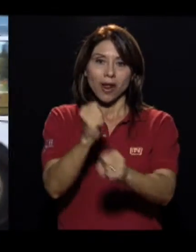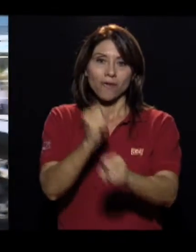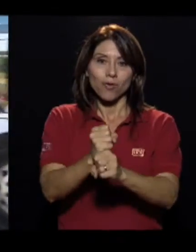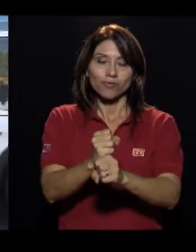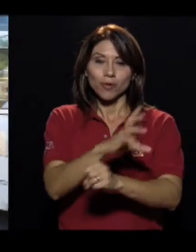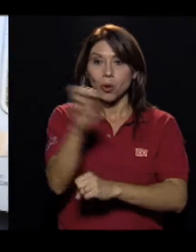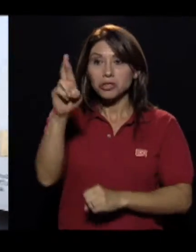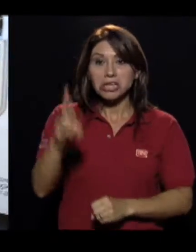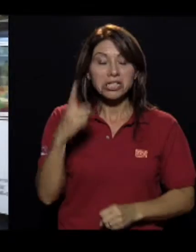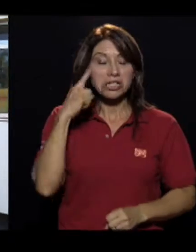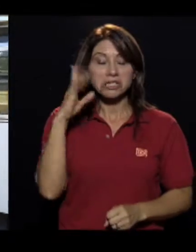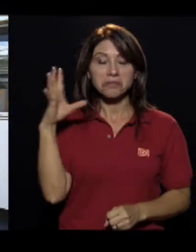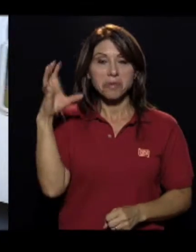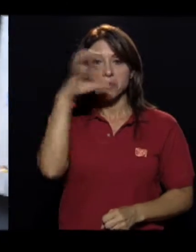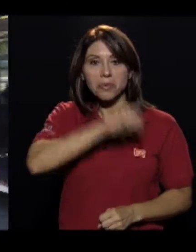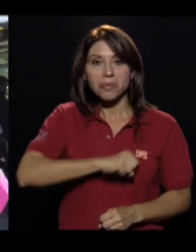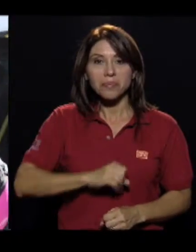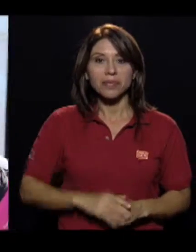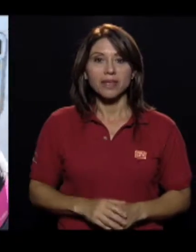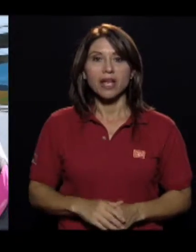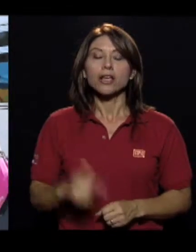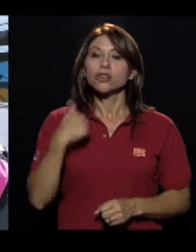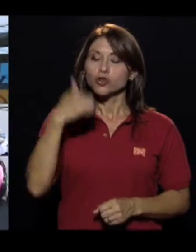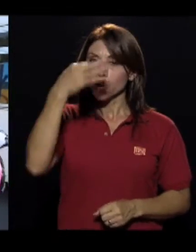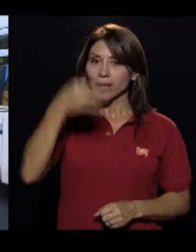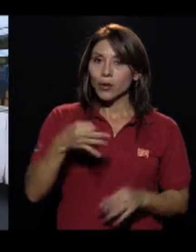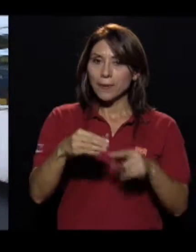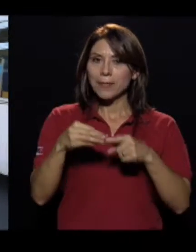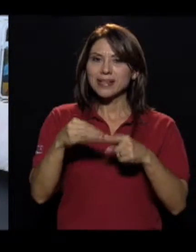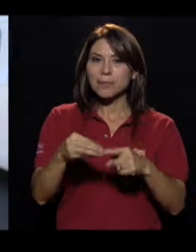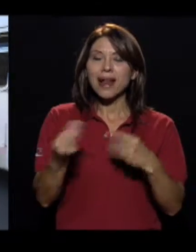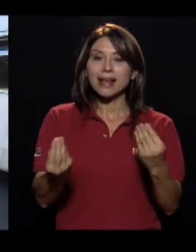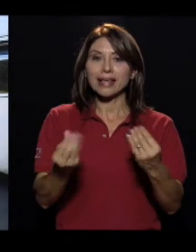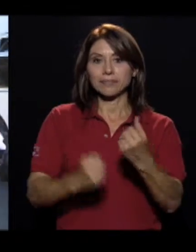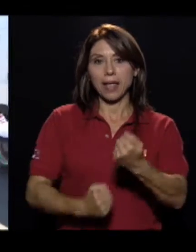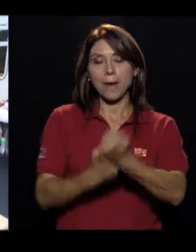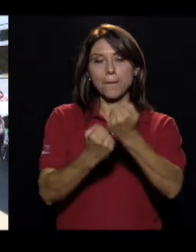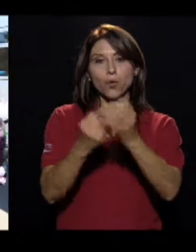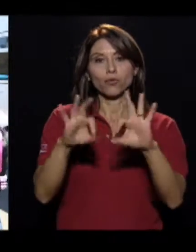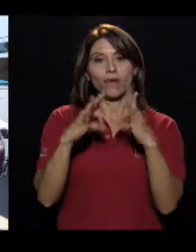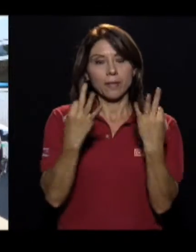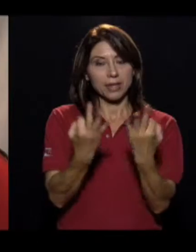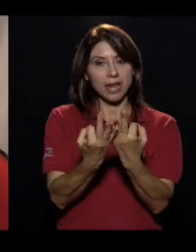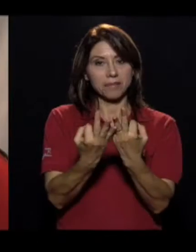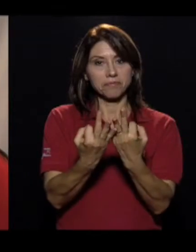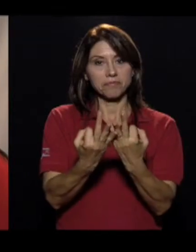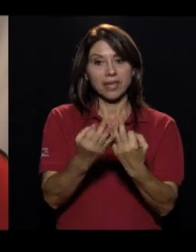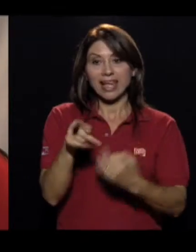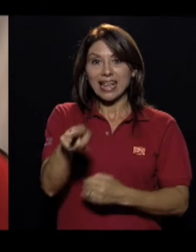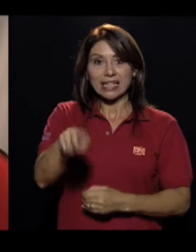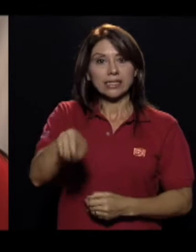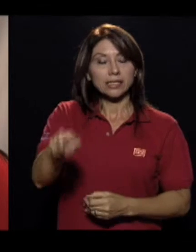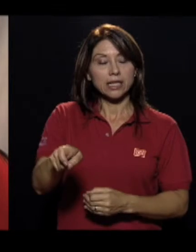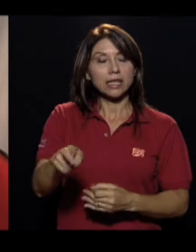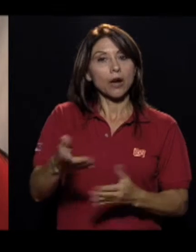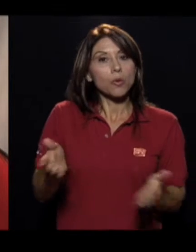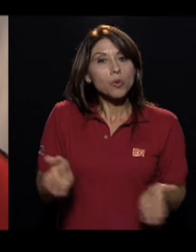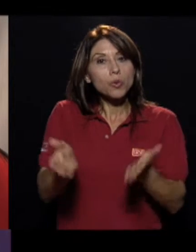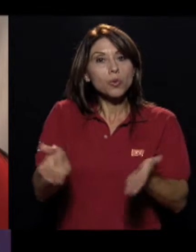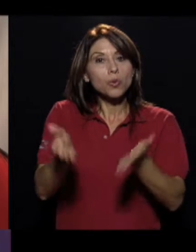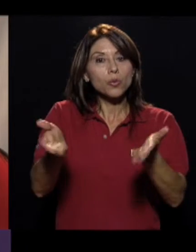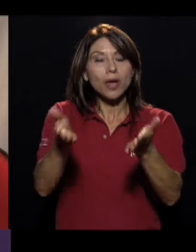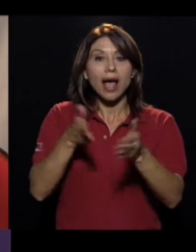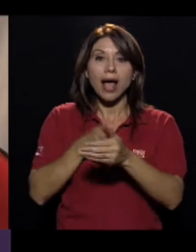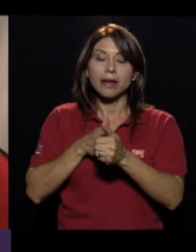veces desconocida para los costarricenses. creo que lo principal es darle el apoyo familiar y el soporte que él